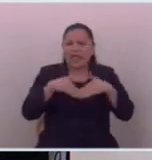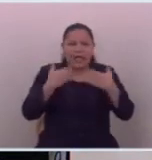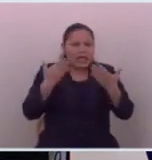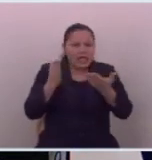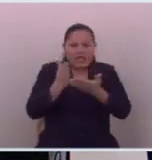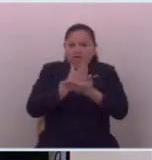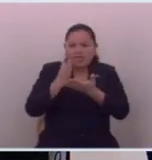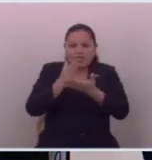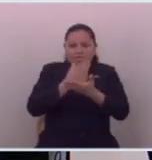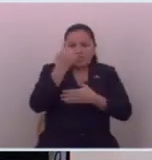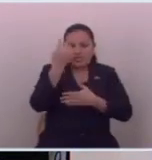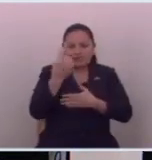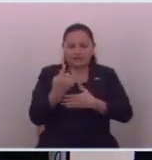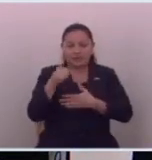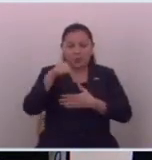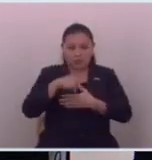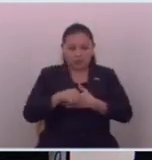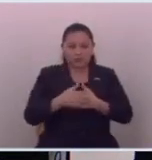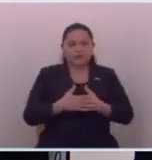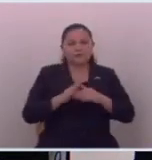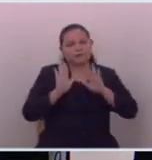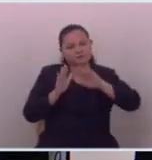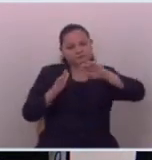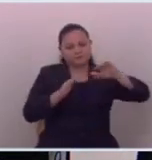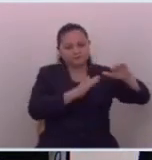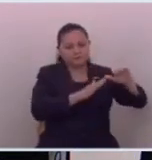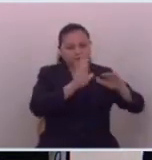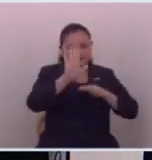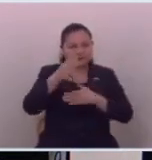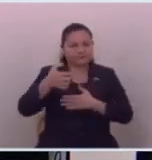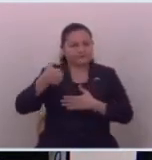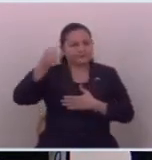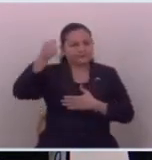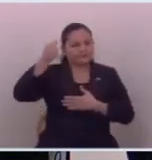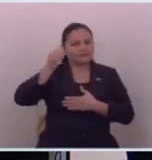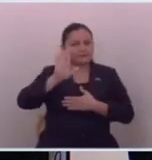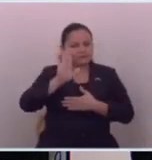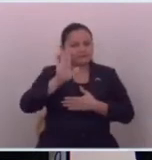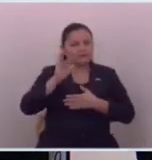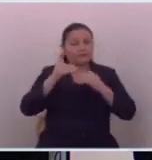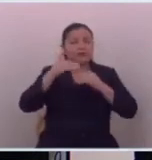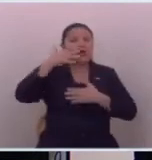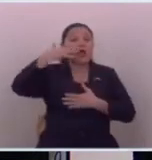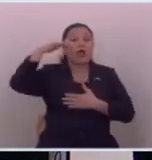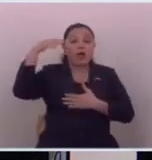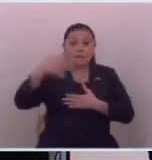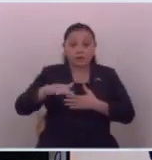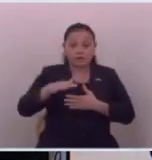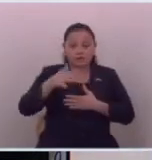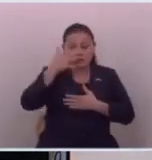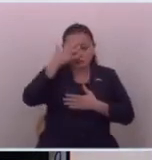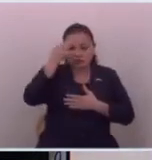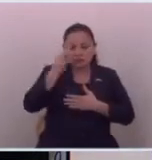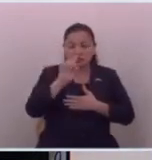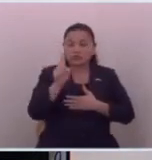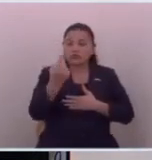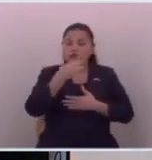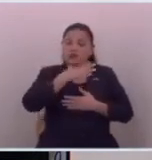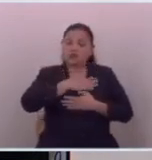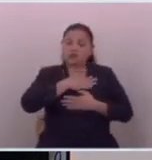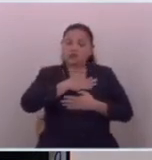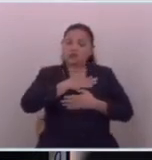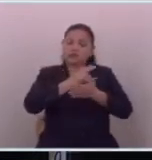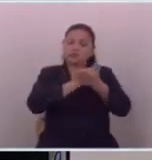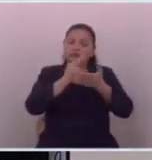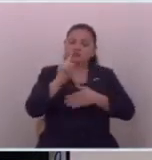una sola persona ahora bien momento también es bien peligroso creerse el único dueño de la